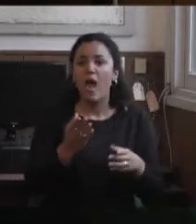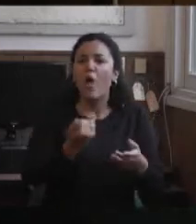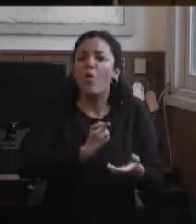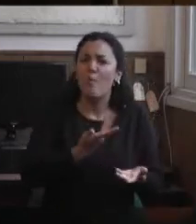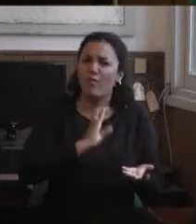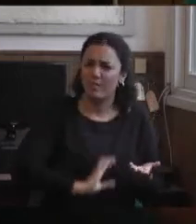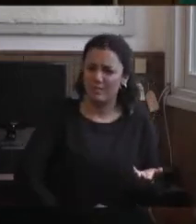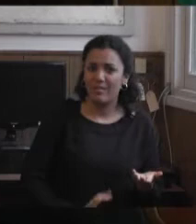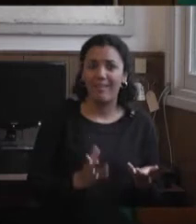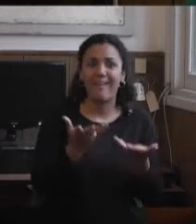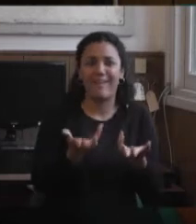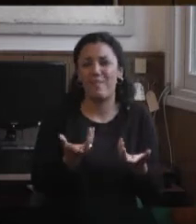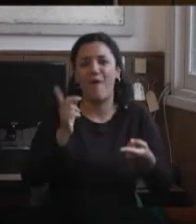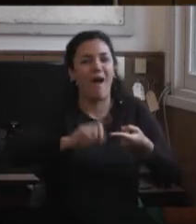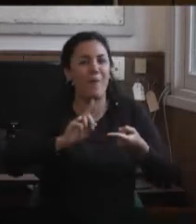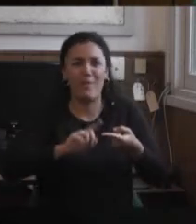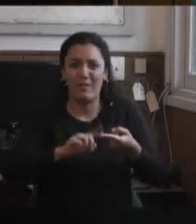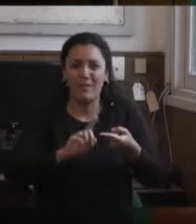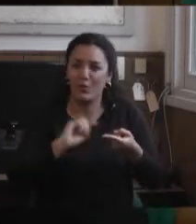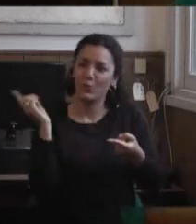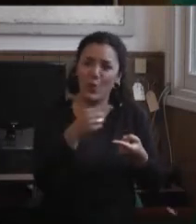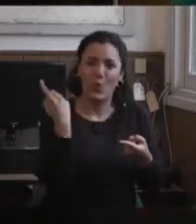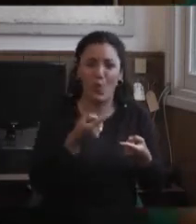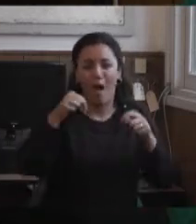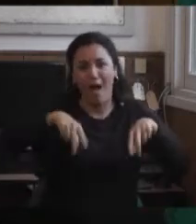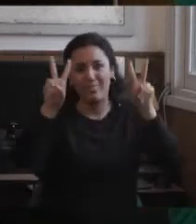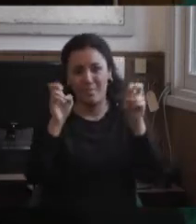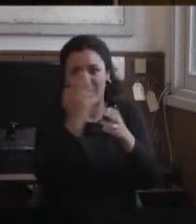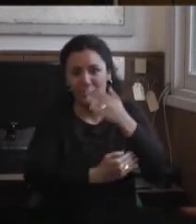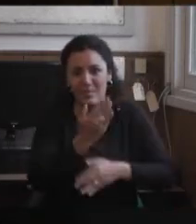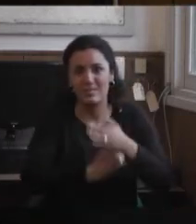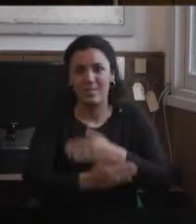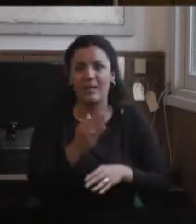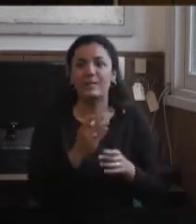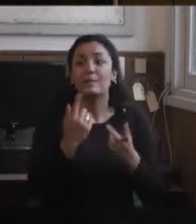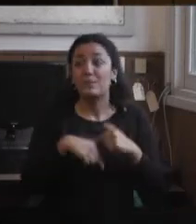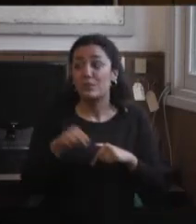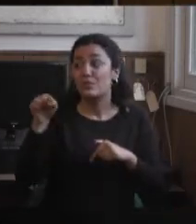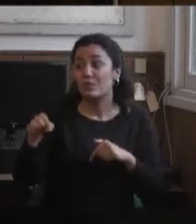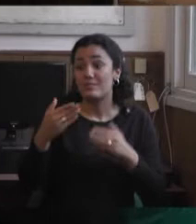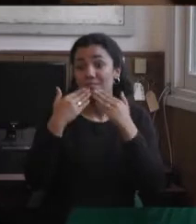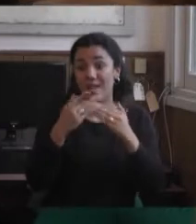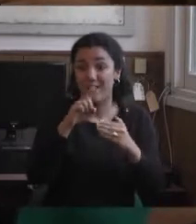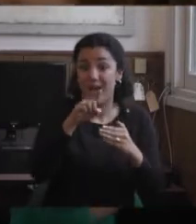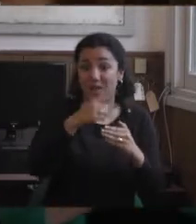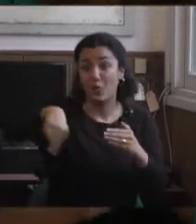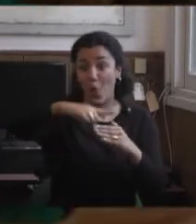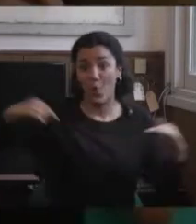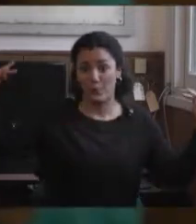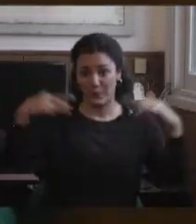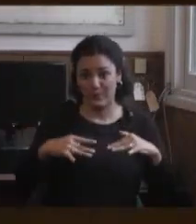con la coherencia interna de la propuesta. Bueno, nada más que agregar eso y agradecerles a ustedes por haber venido. Ya está.